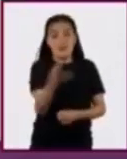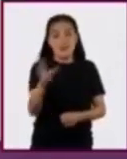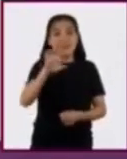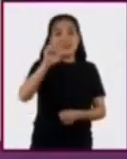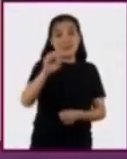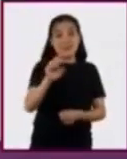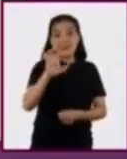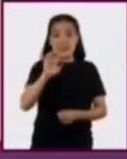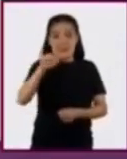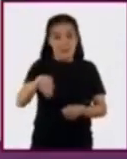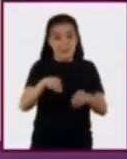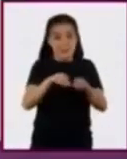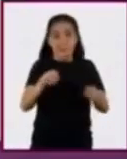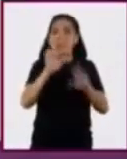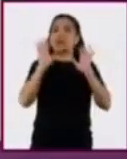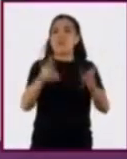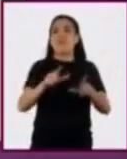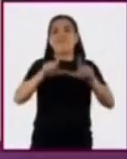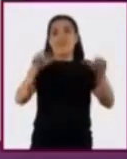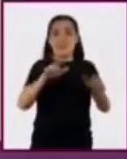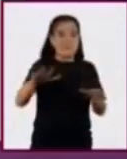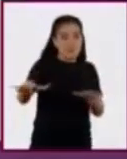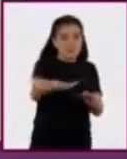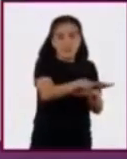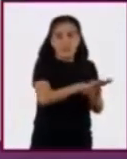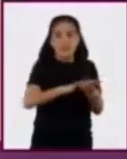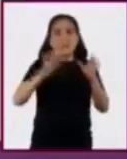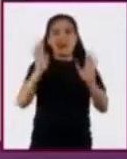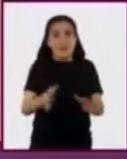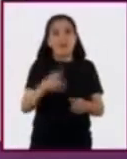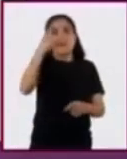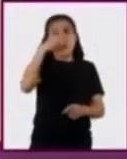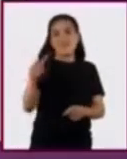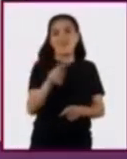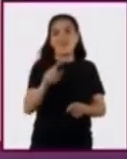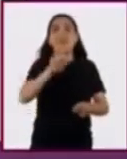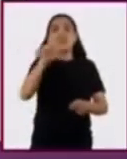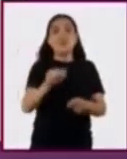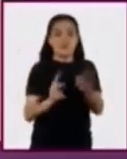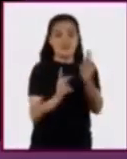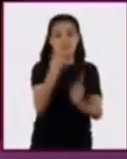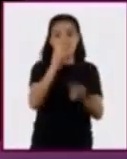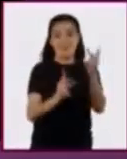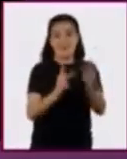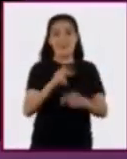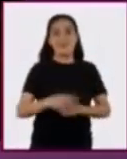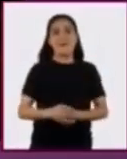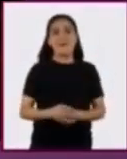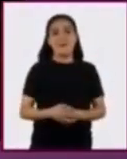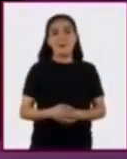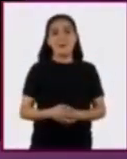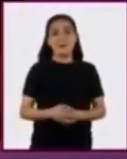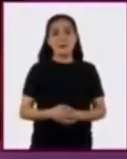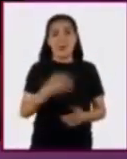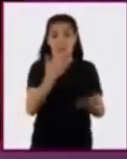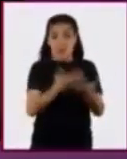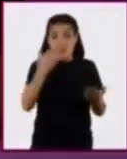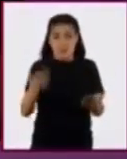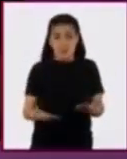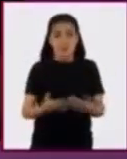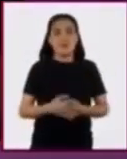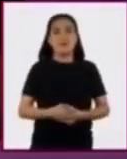centímetros listos y llenos de nutrientes para recibir a las plantas. En la actualidad,